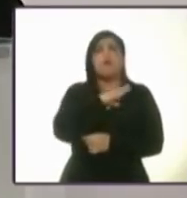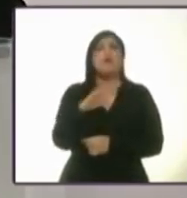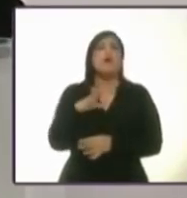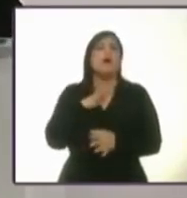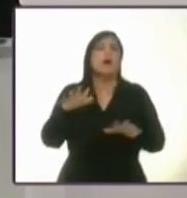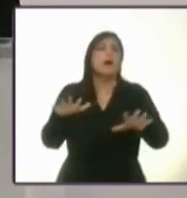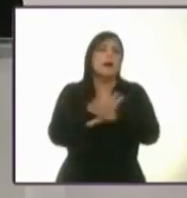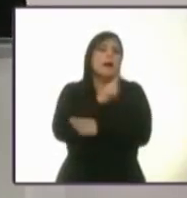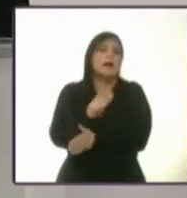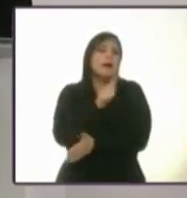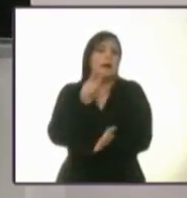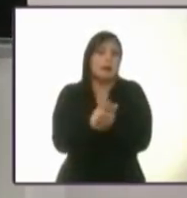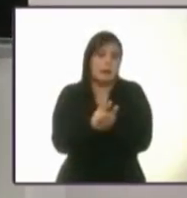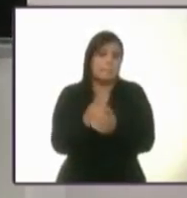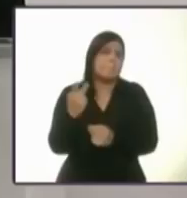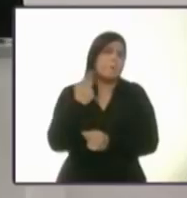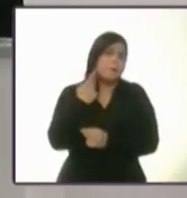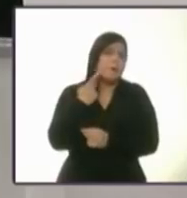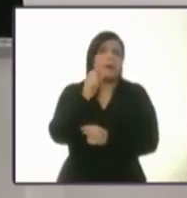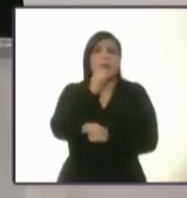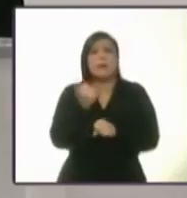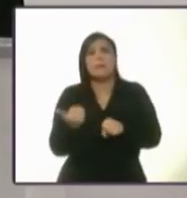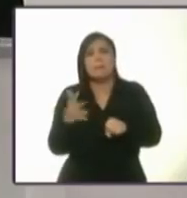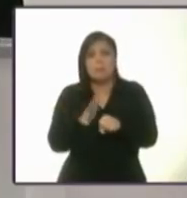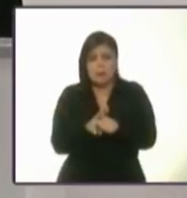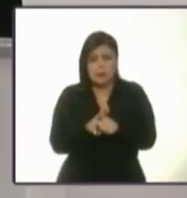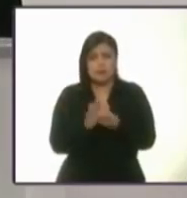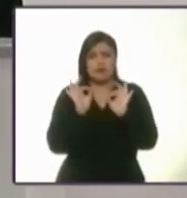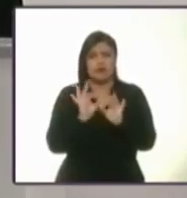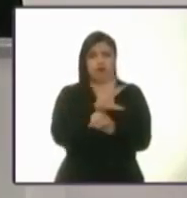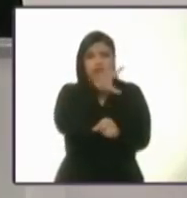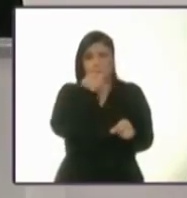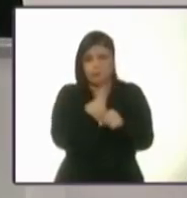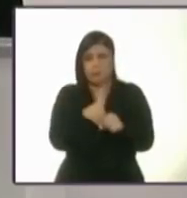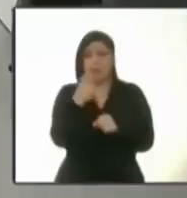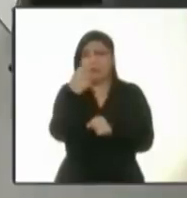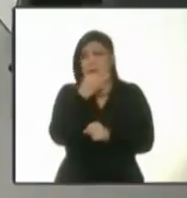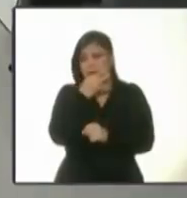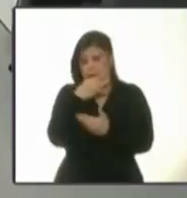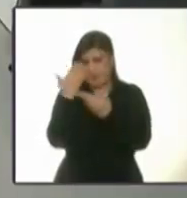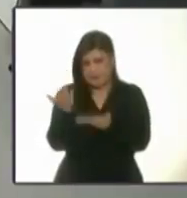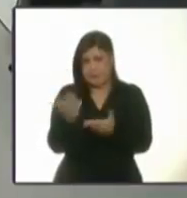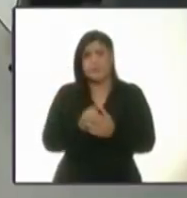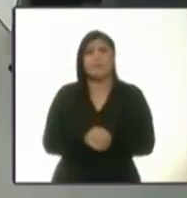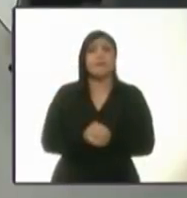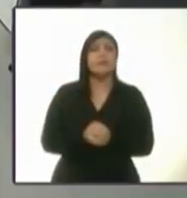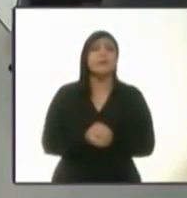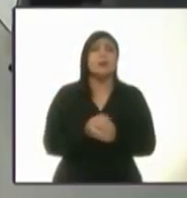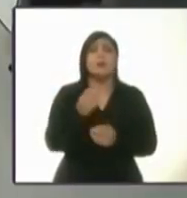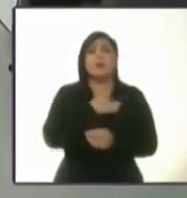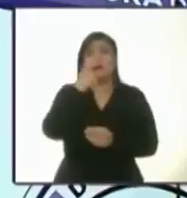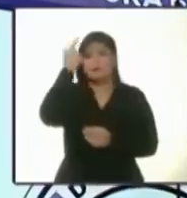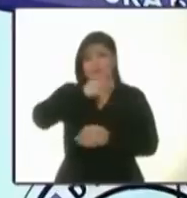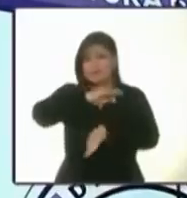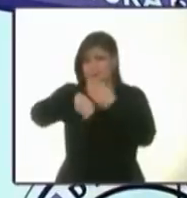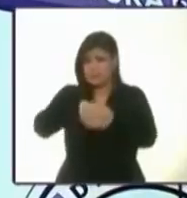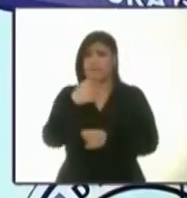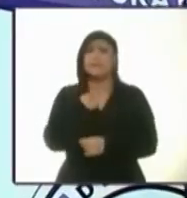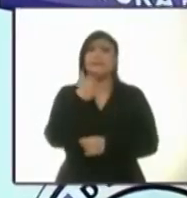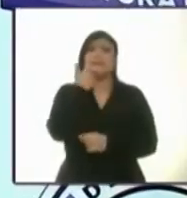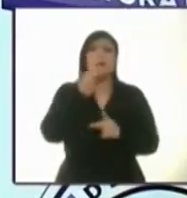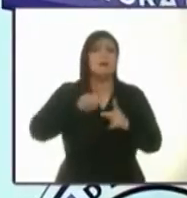reforma política y administrativa integral? Un minuto adelante. Buenas noches a todos. Yo quiero